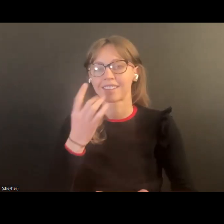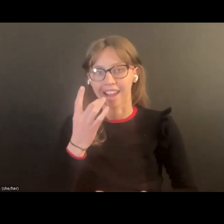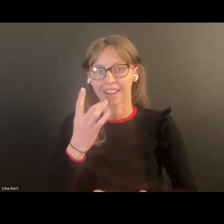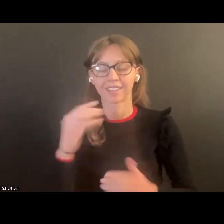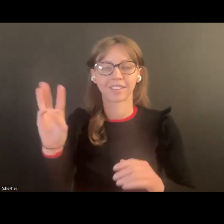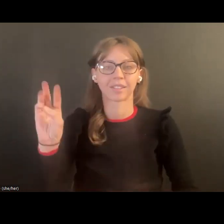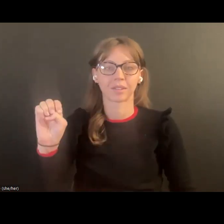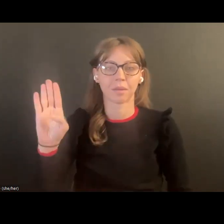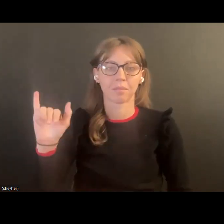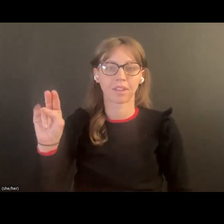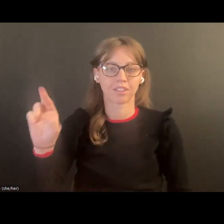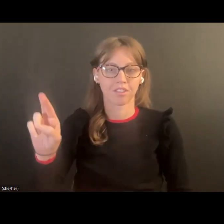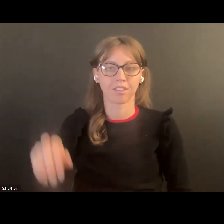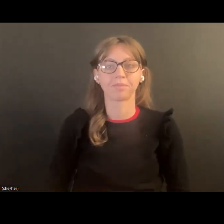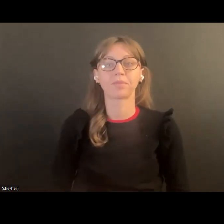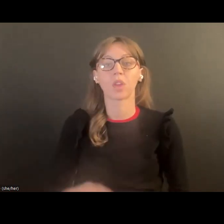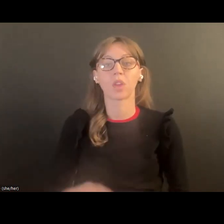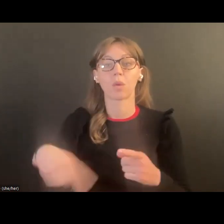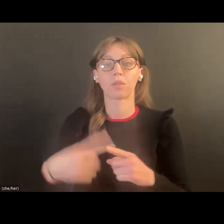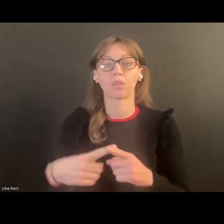mensual de Snacks, Facts and Snacks.